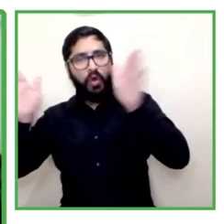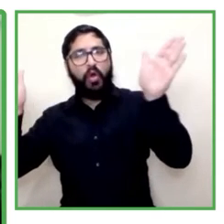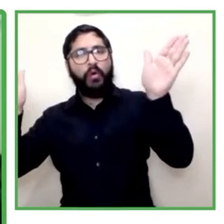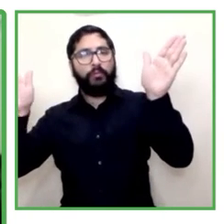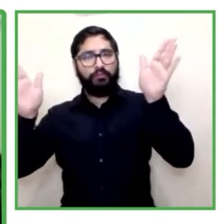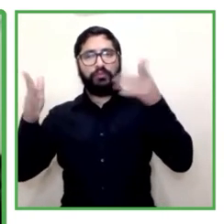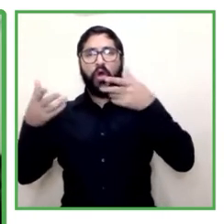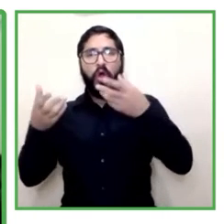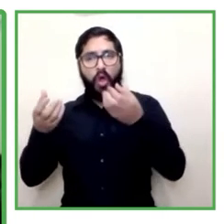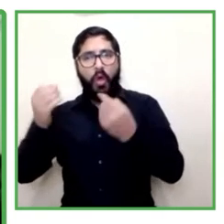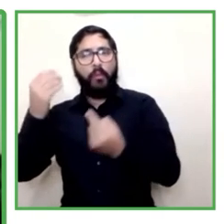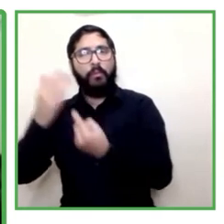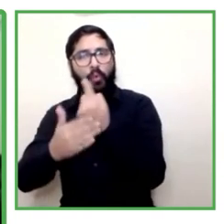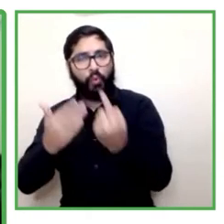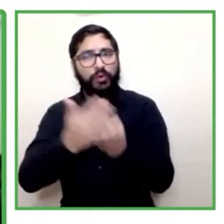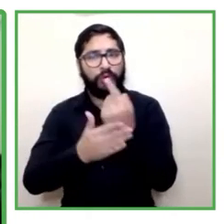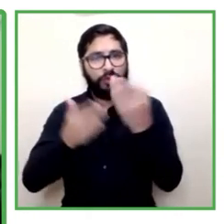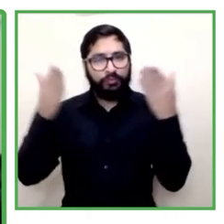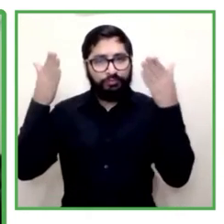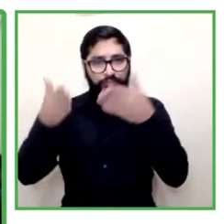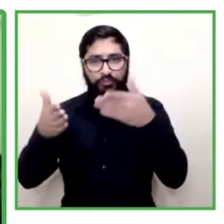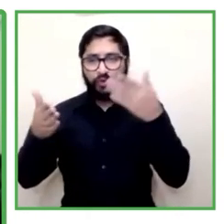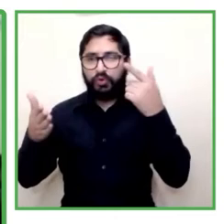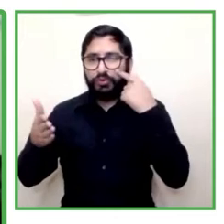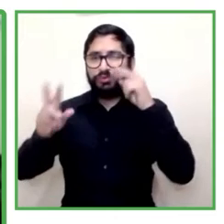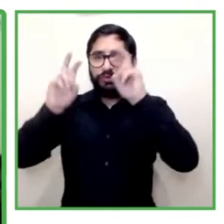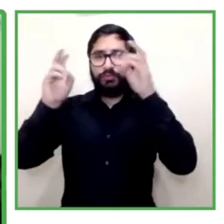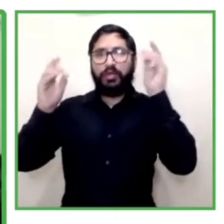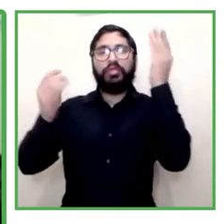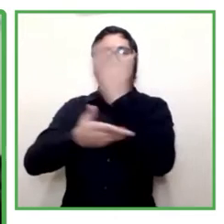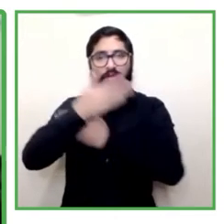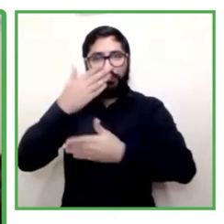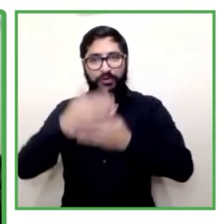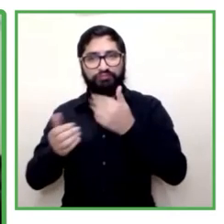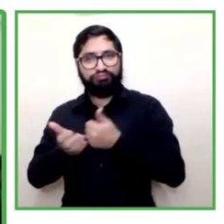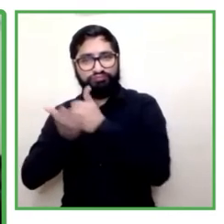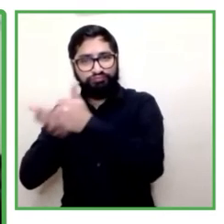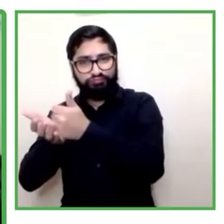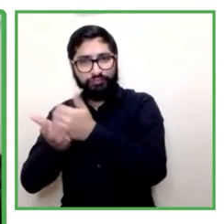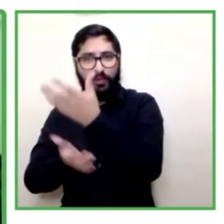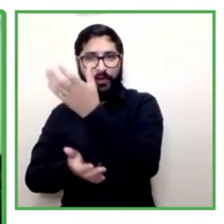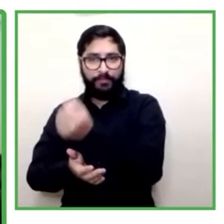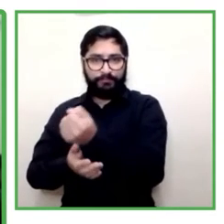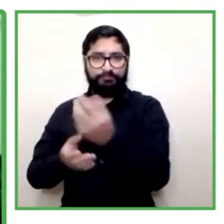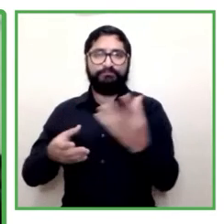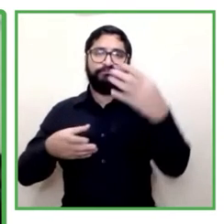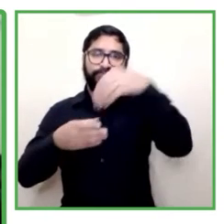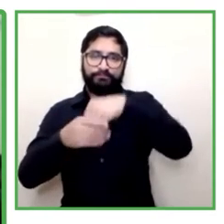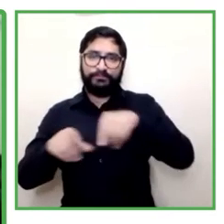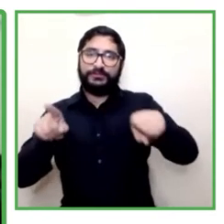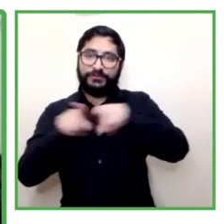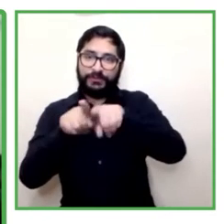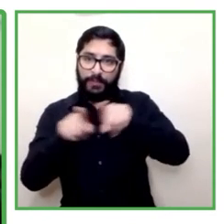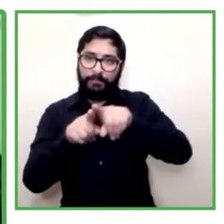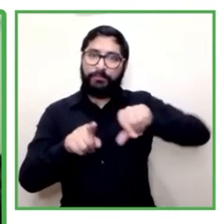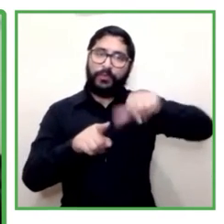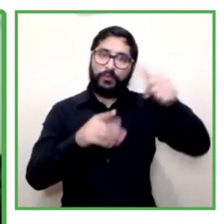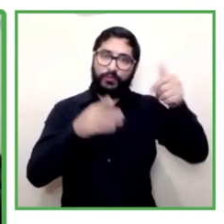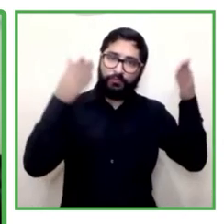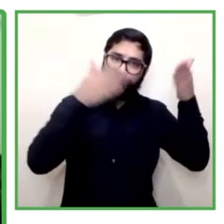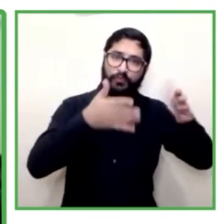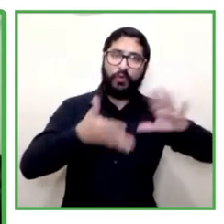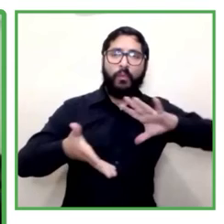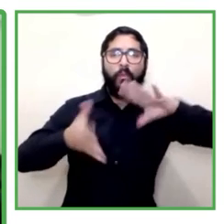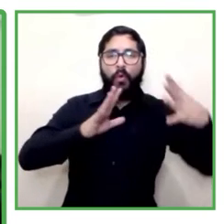cooperativas, las oportunidades que se generan y además por la presentación de un modo de trabajo colaborativo que es